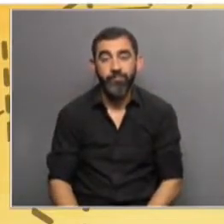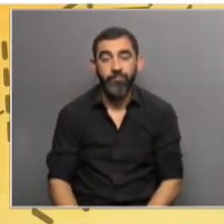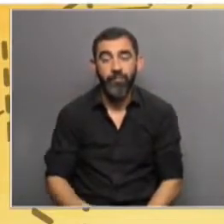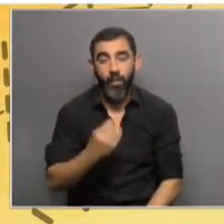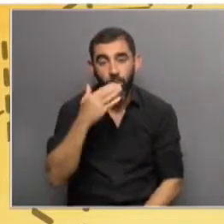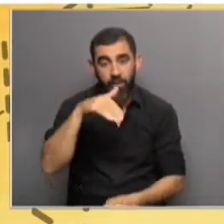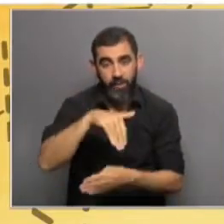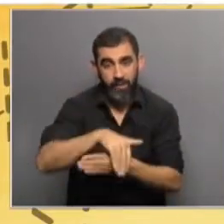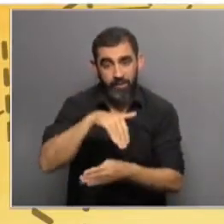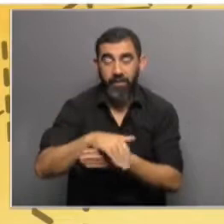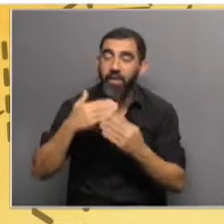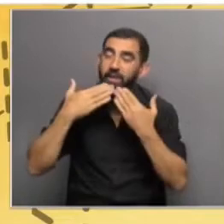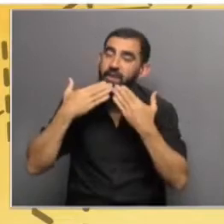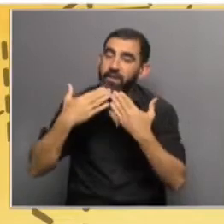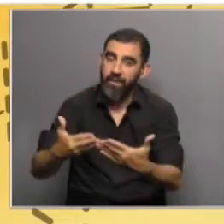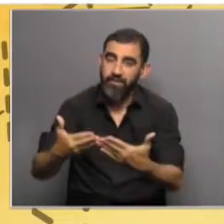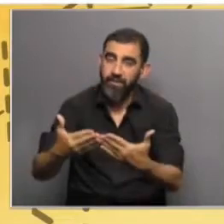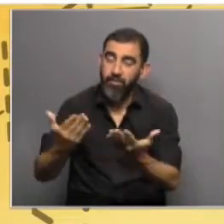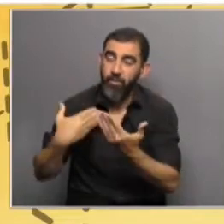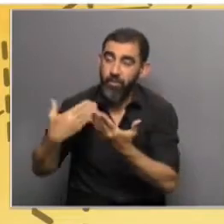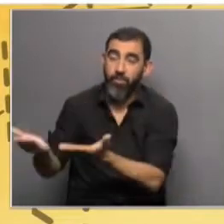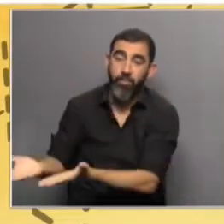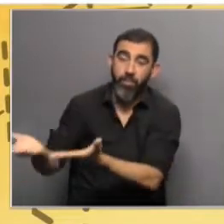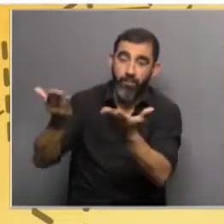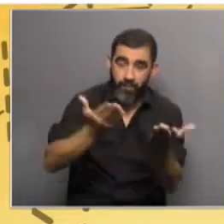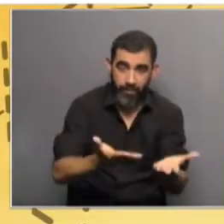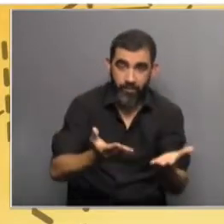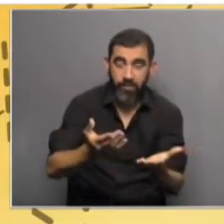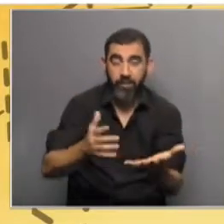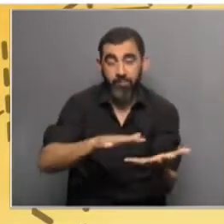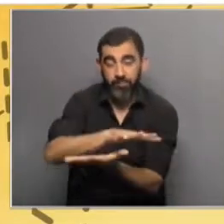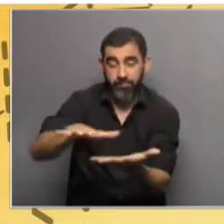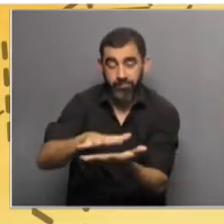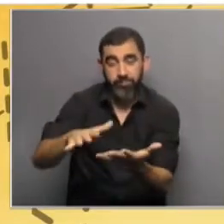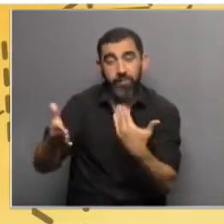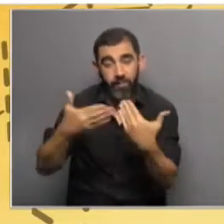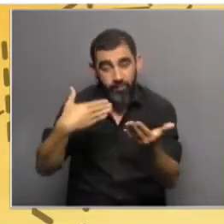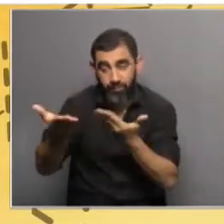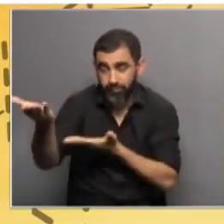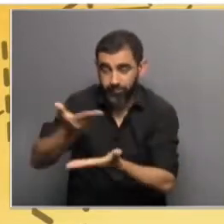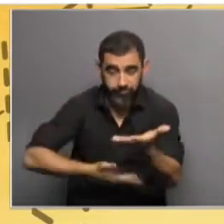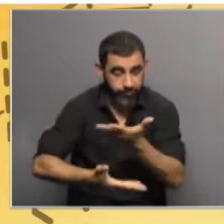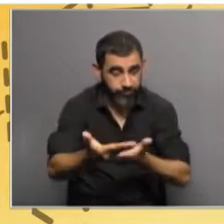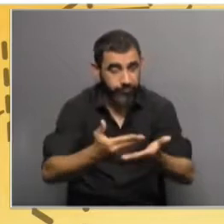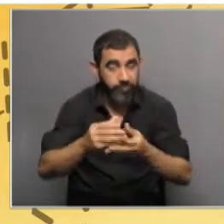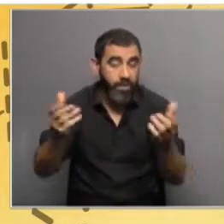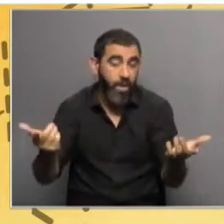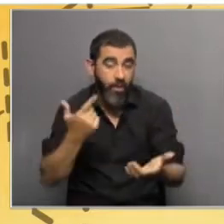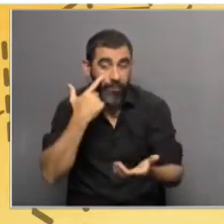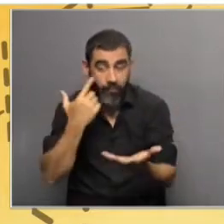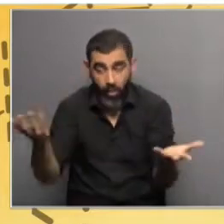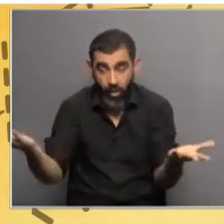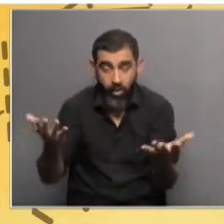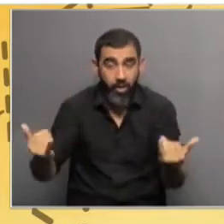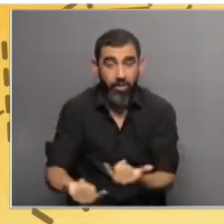buenas tardes Gustavo. Muchas gracias por la invitación, por brindarnos este espacio para compartir lo que estamos viviendo en